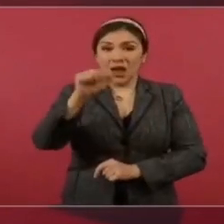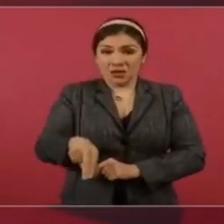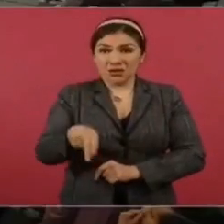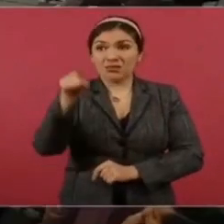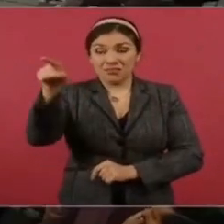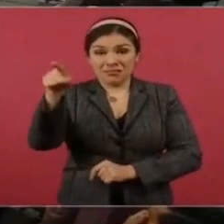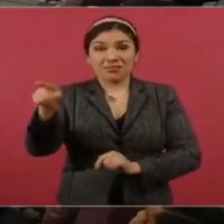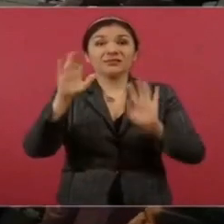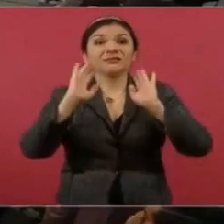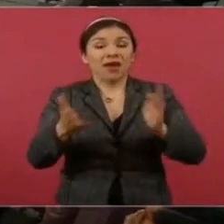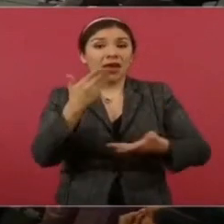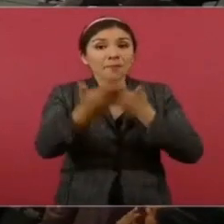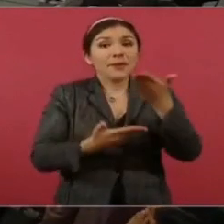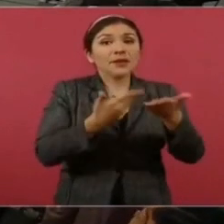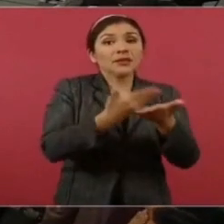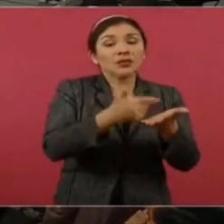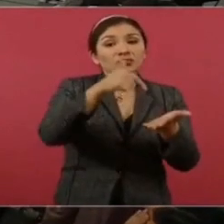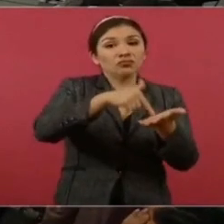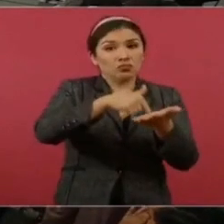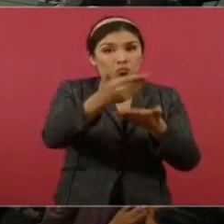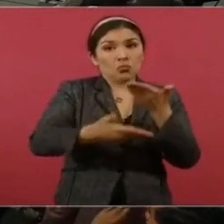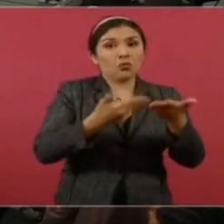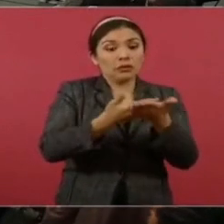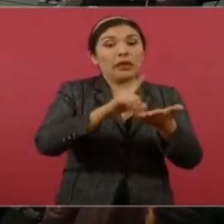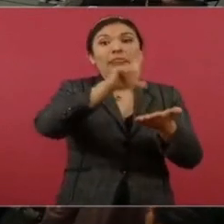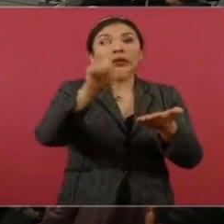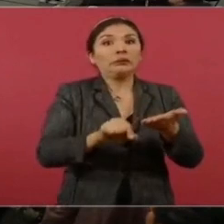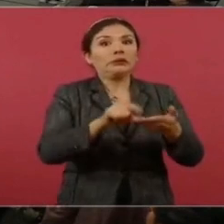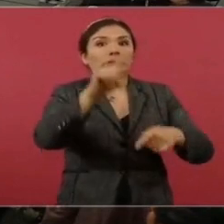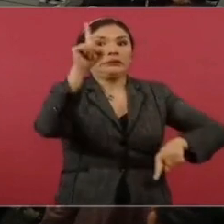una iniciativa, luego la retiró.